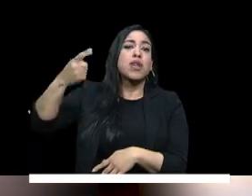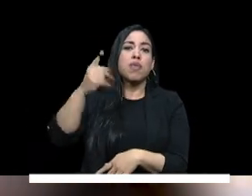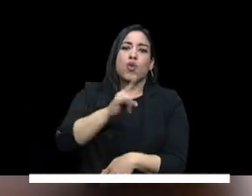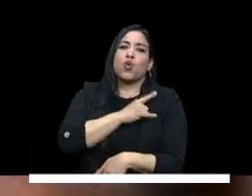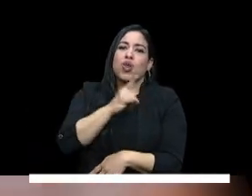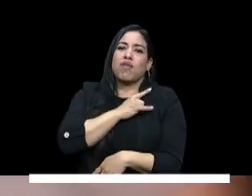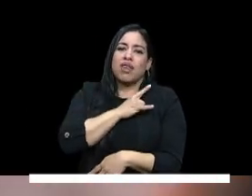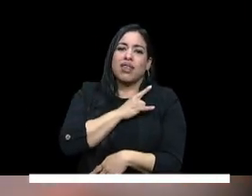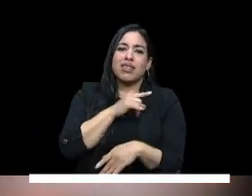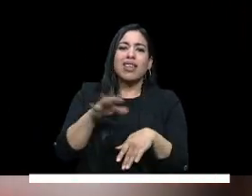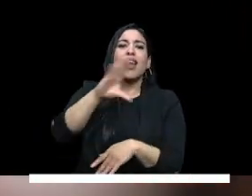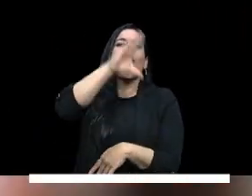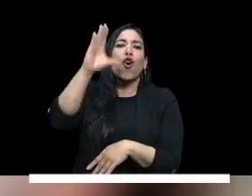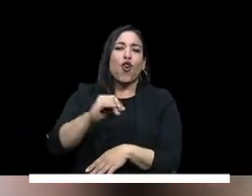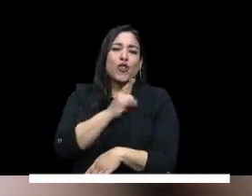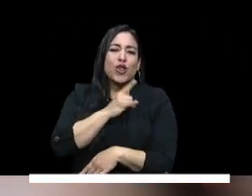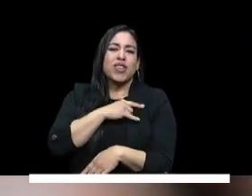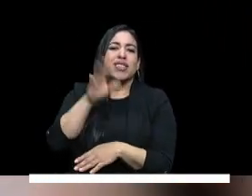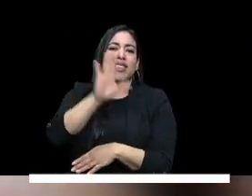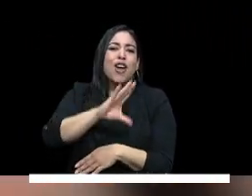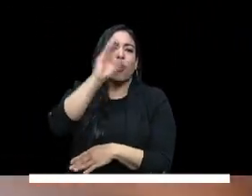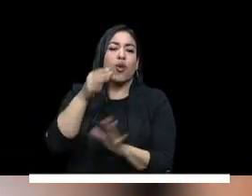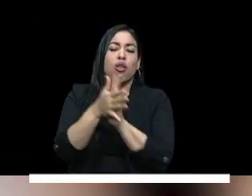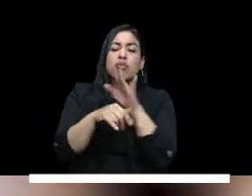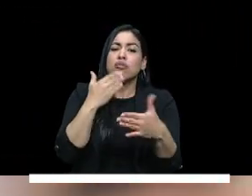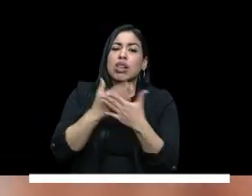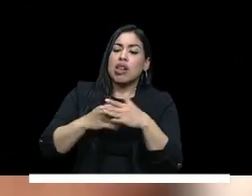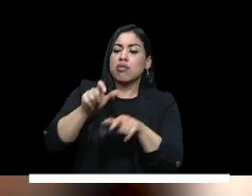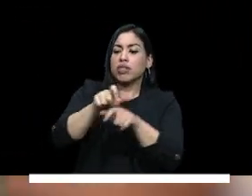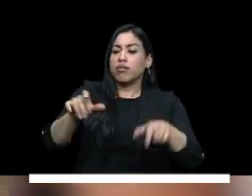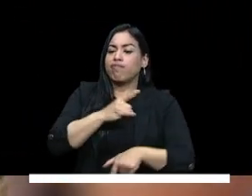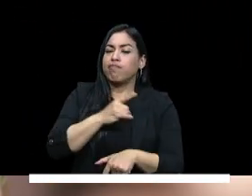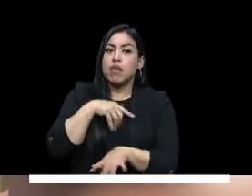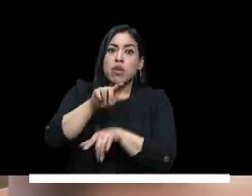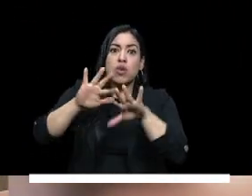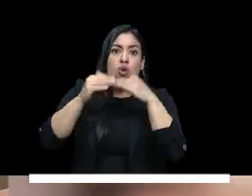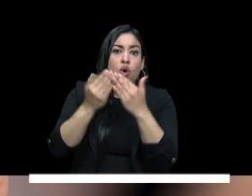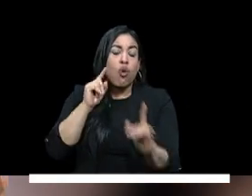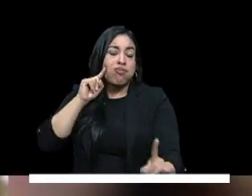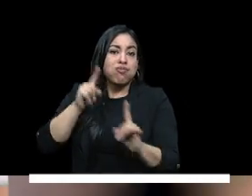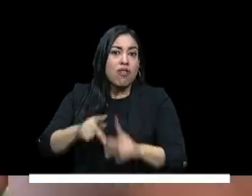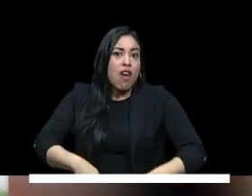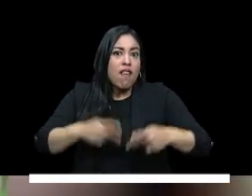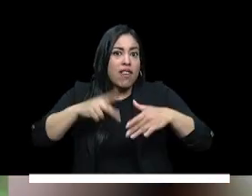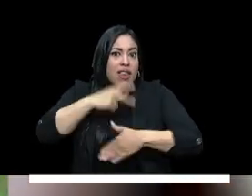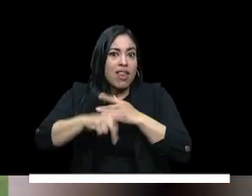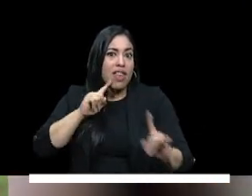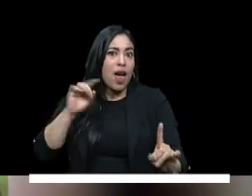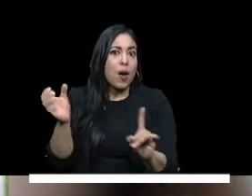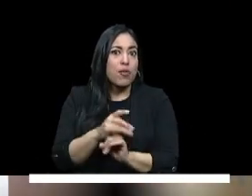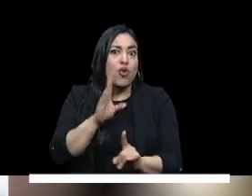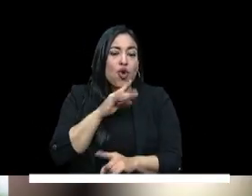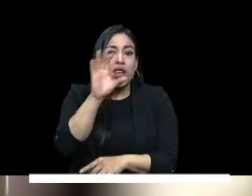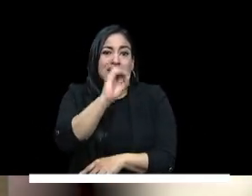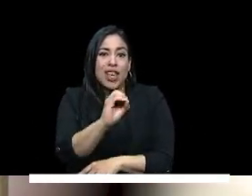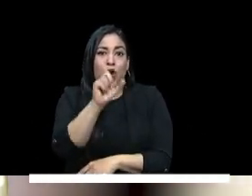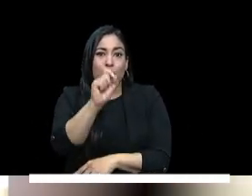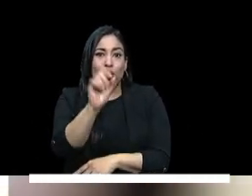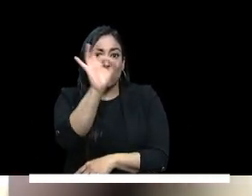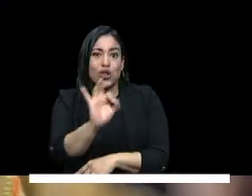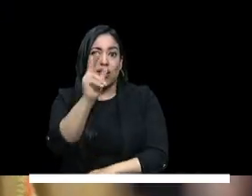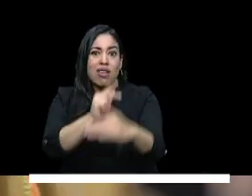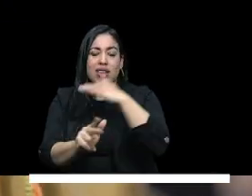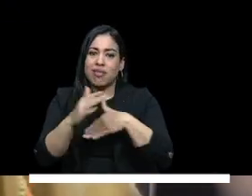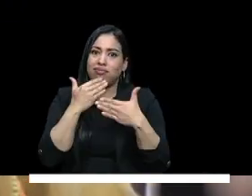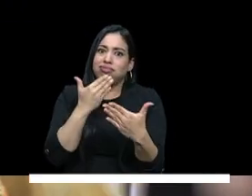universidad de la costa porque gracias a ella muchos estudiantes cumplen su propósito de vida con la tasa cero de